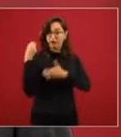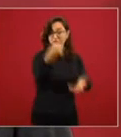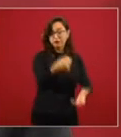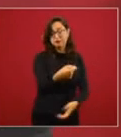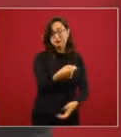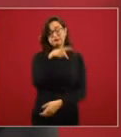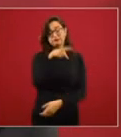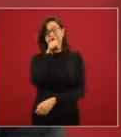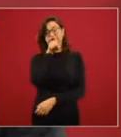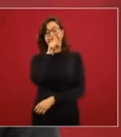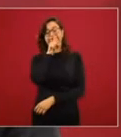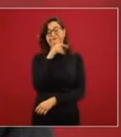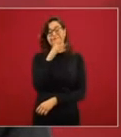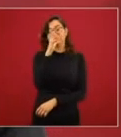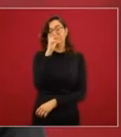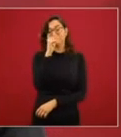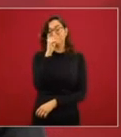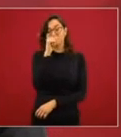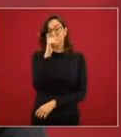tiene que